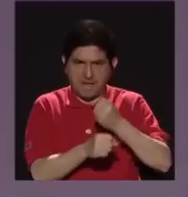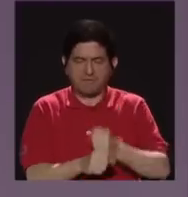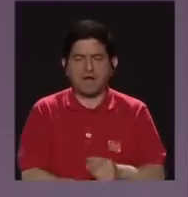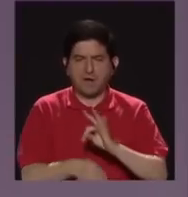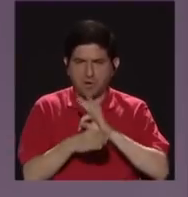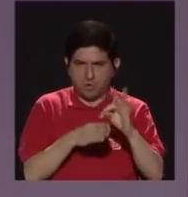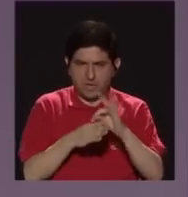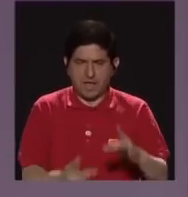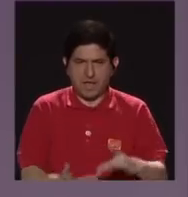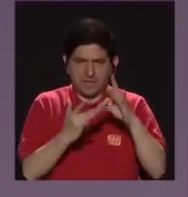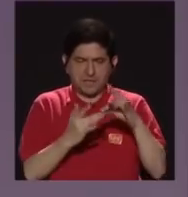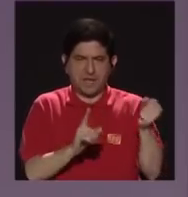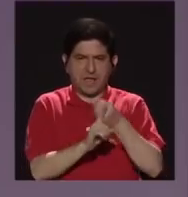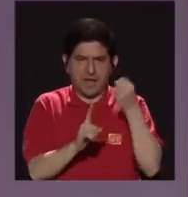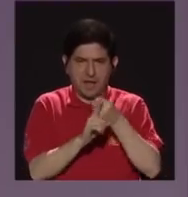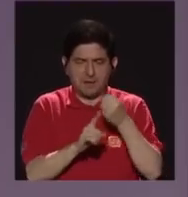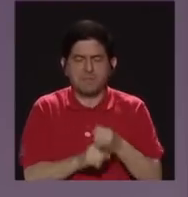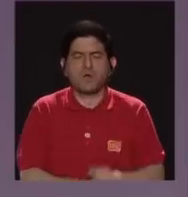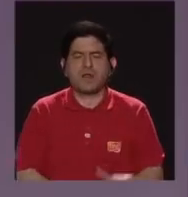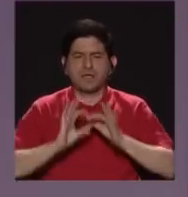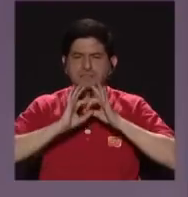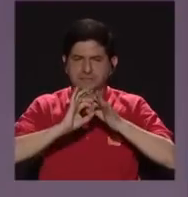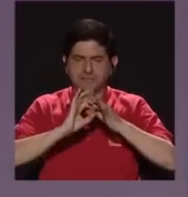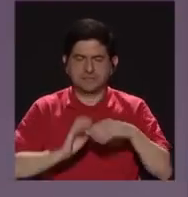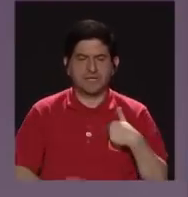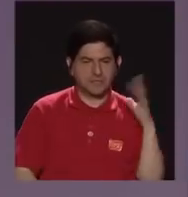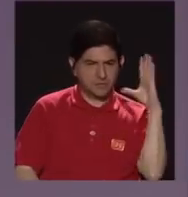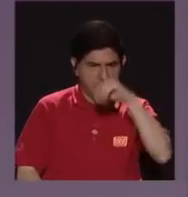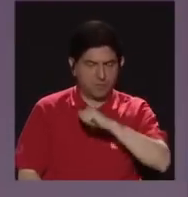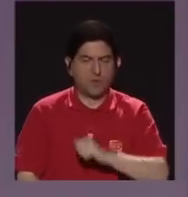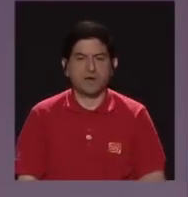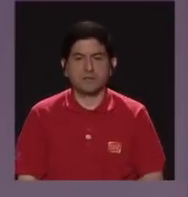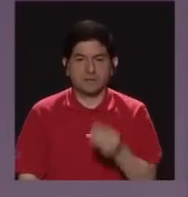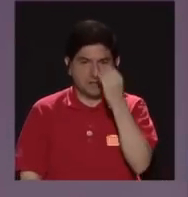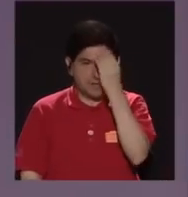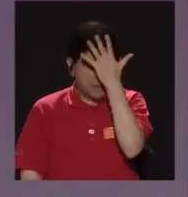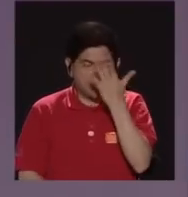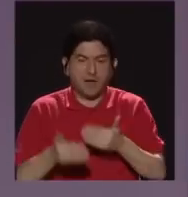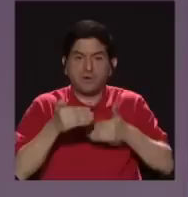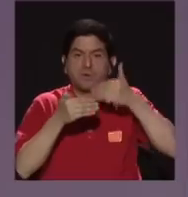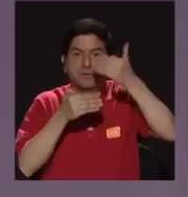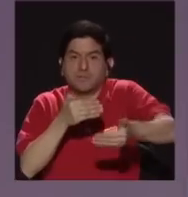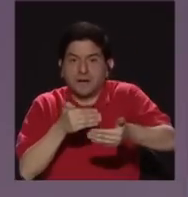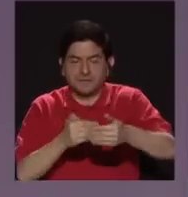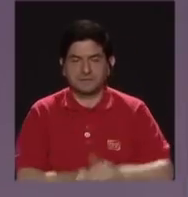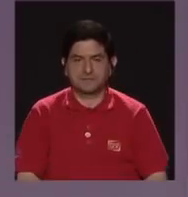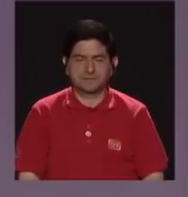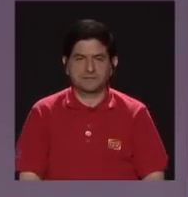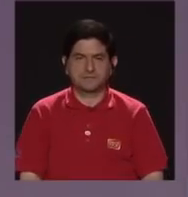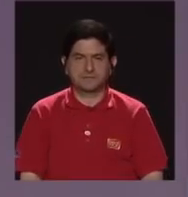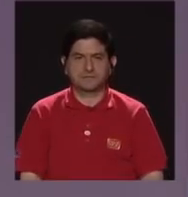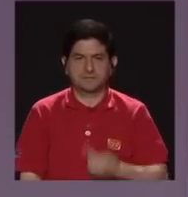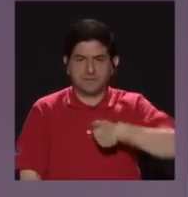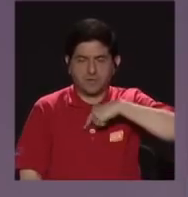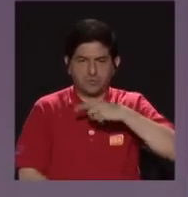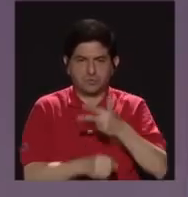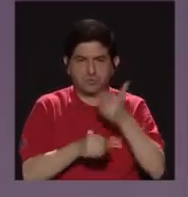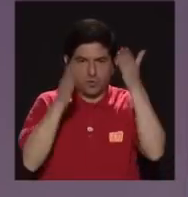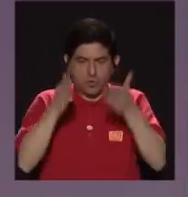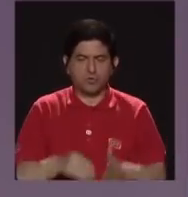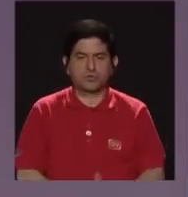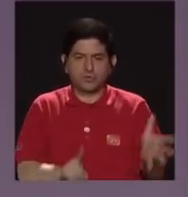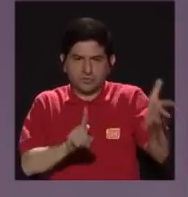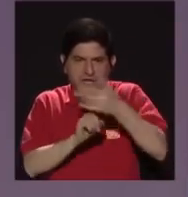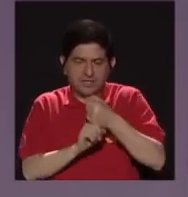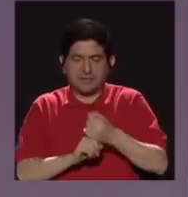terapeuta experta en violencia sexual, he podido ver cómo el trauma va más allá y de verdad nos tiene como guatemaltecos atrapados